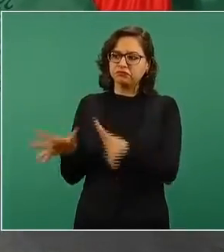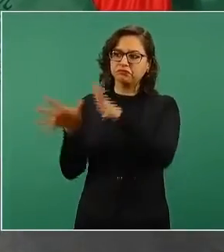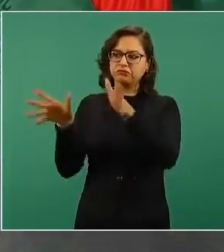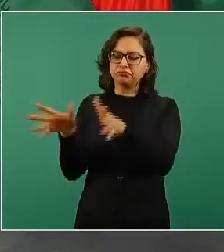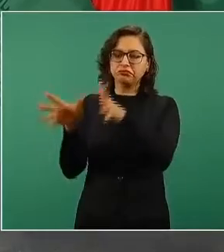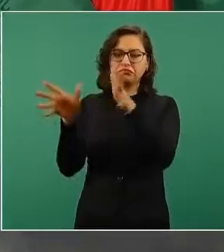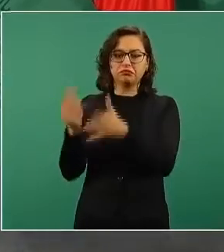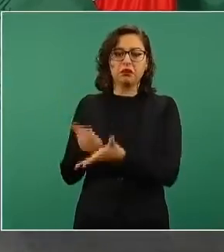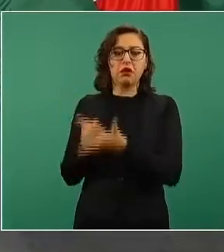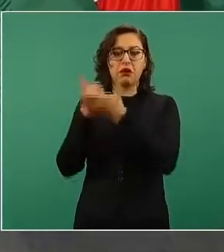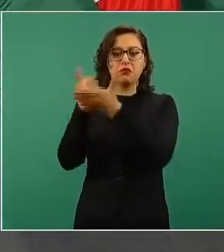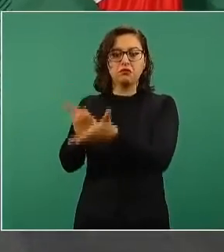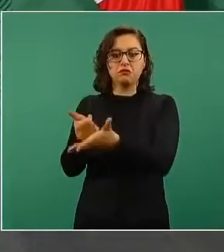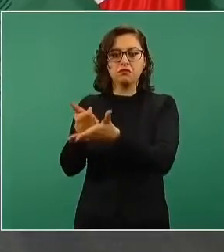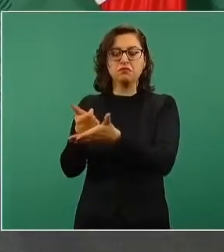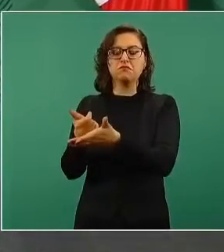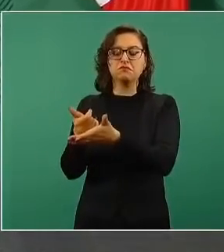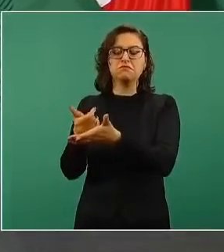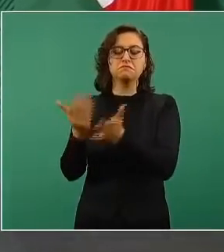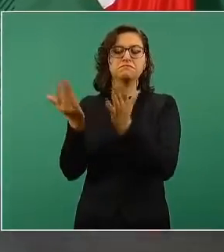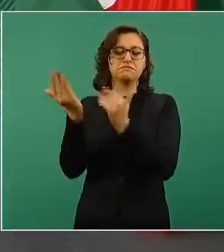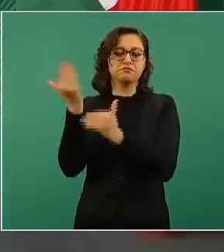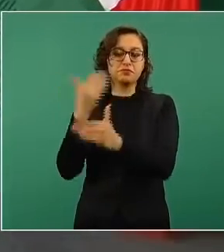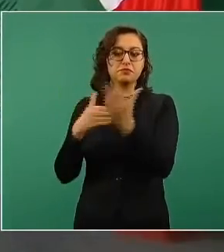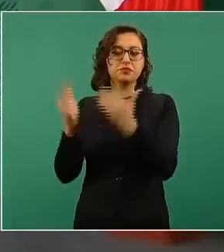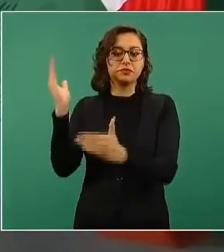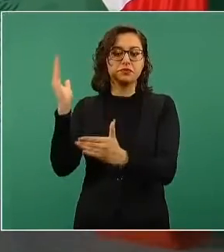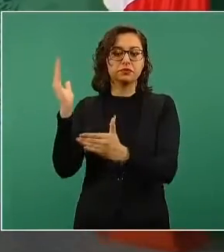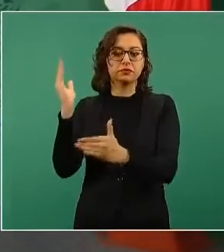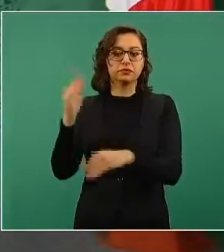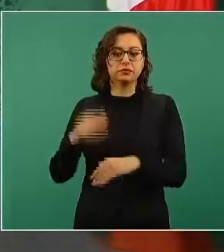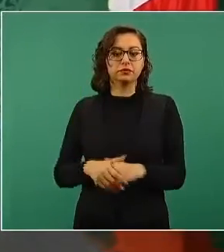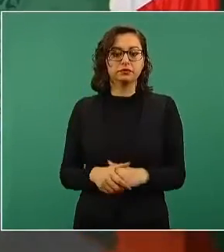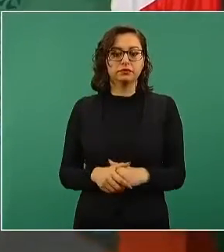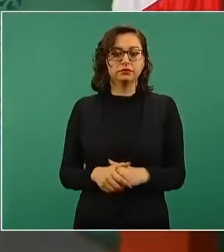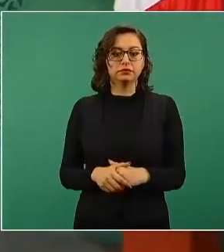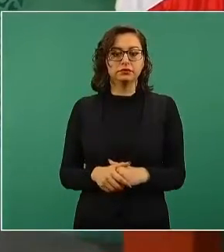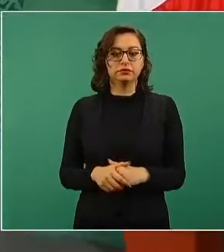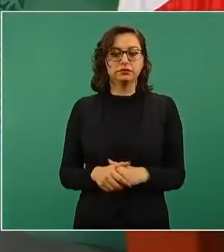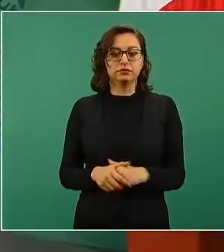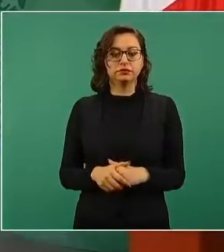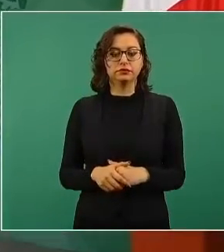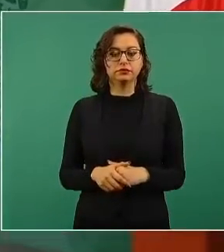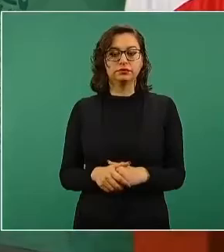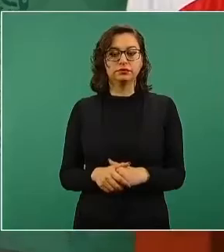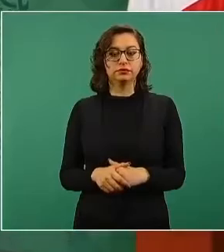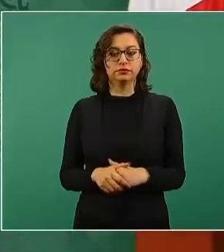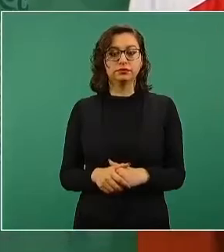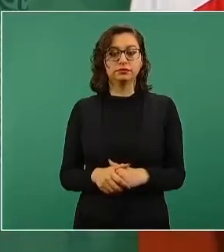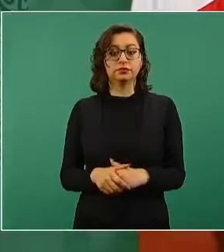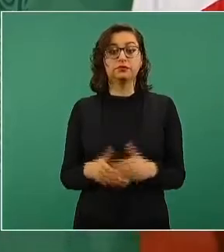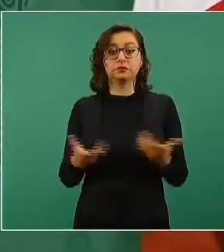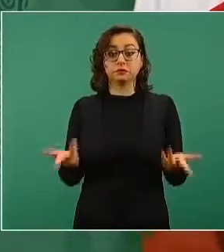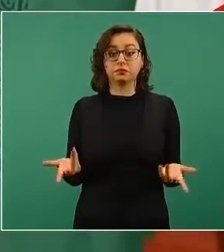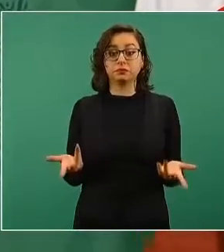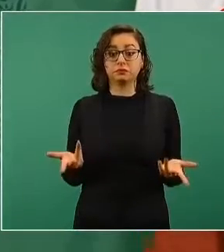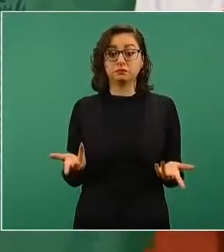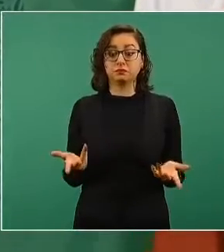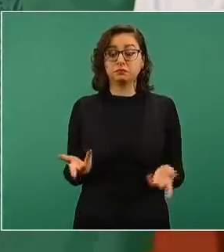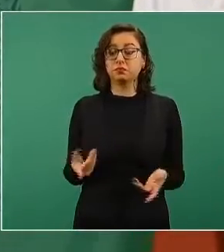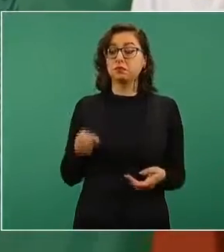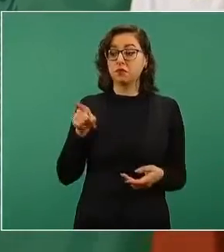Ese gobierno atravesó por una situación